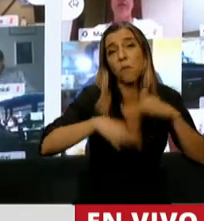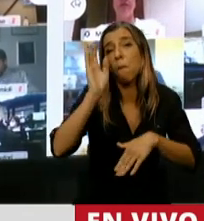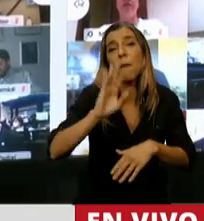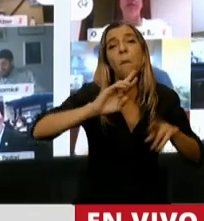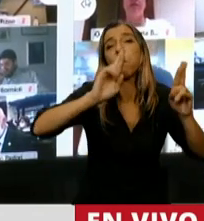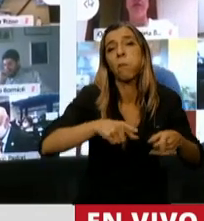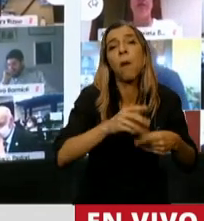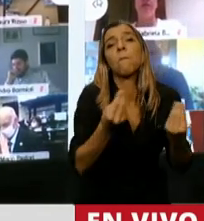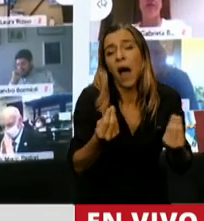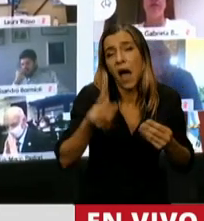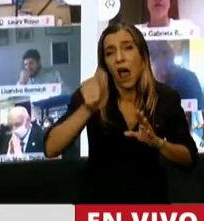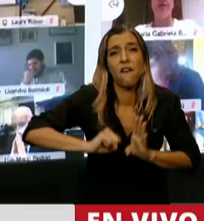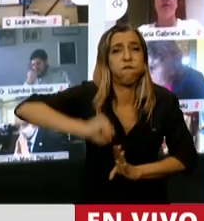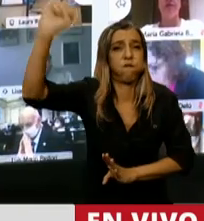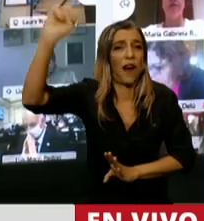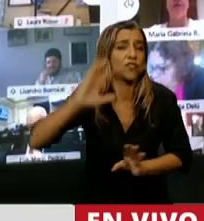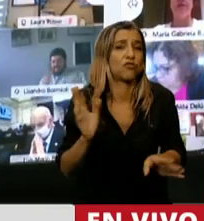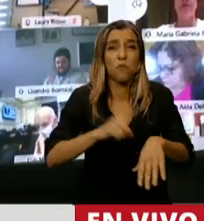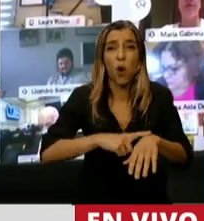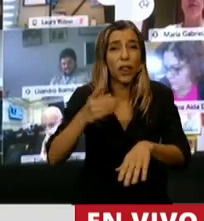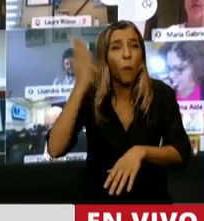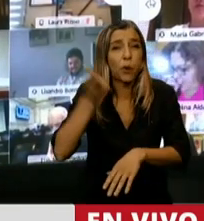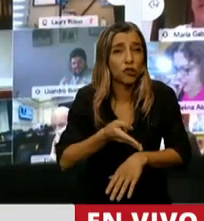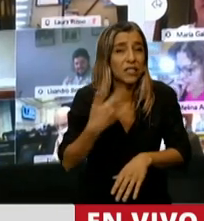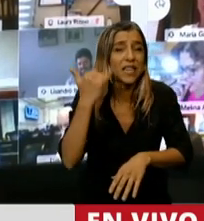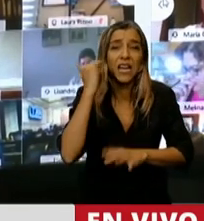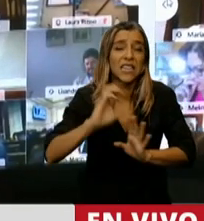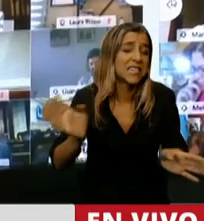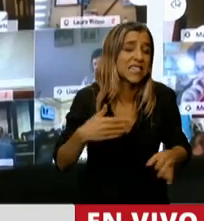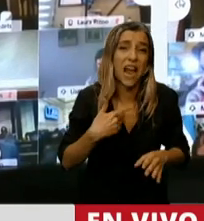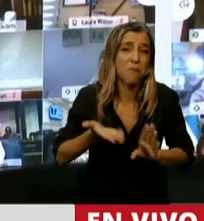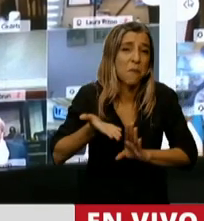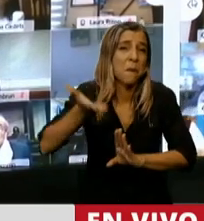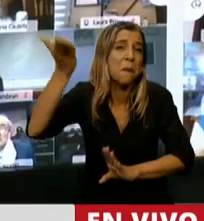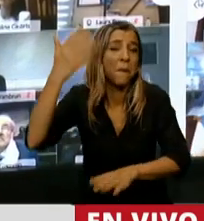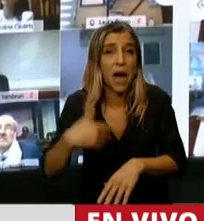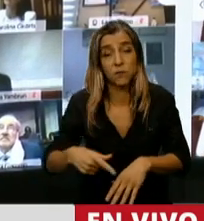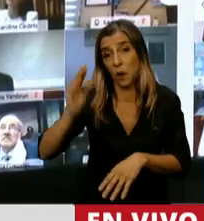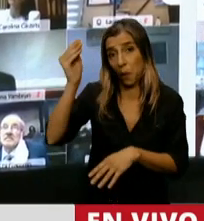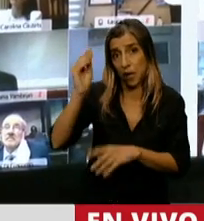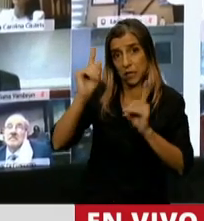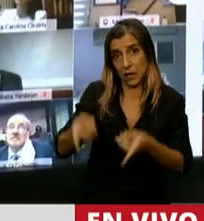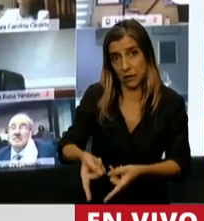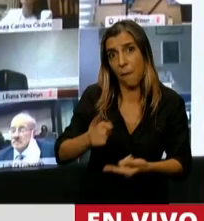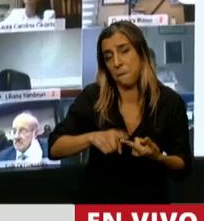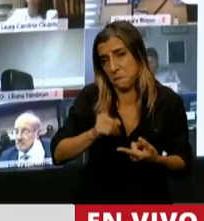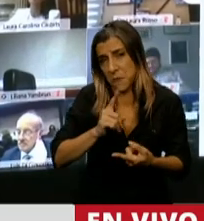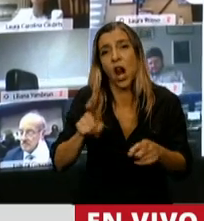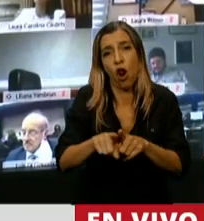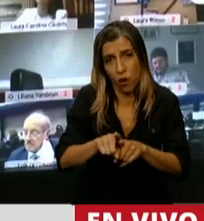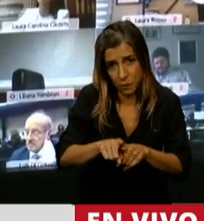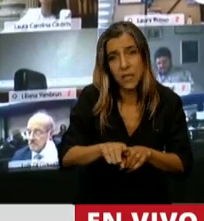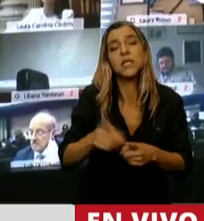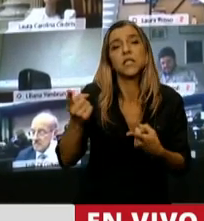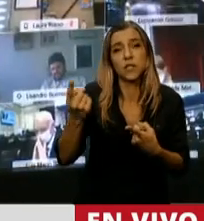fiscal que llevó la inflación a dos dígitos cuando toda Latinoamérica pasaba, Lula en Brasil, también, eje bolivariano, no estoy hablando